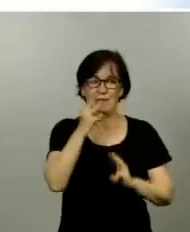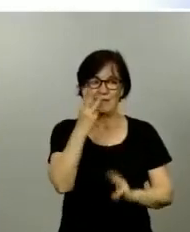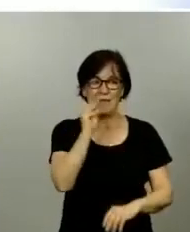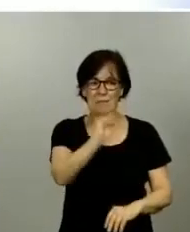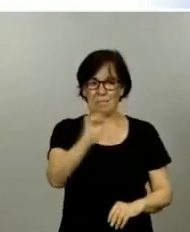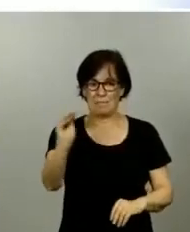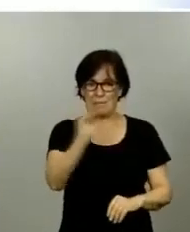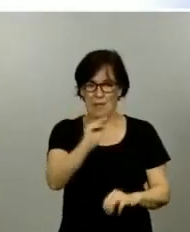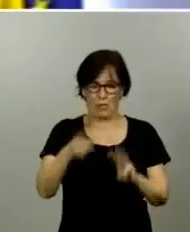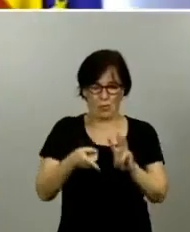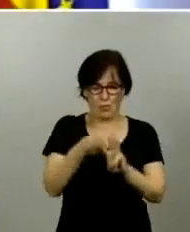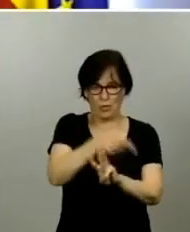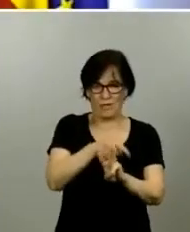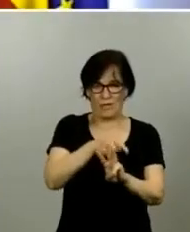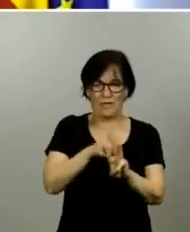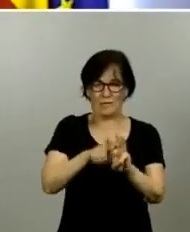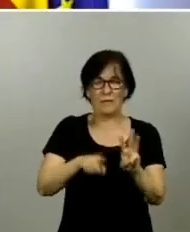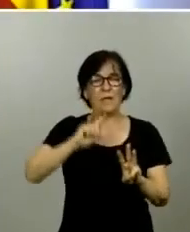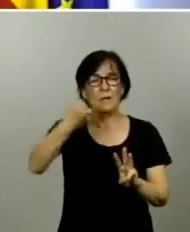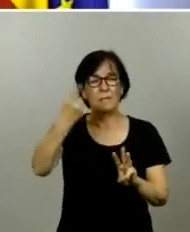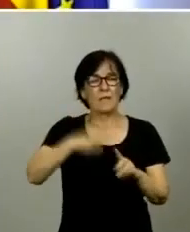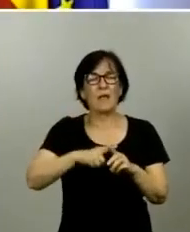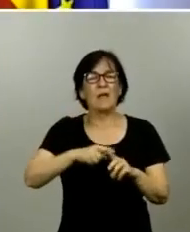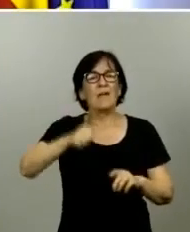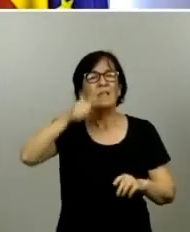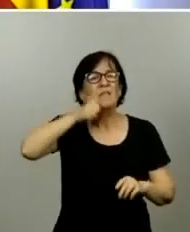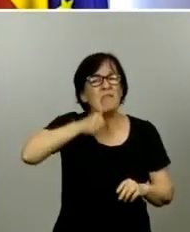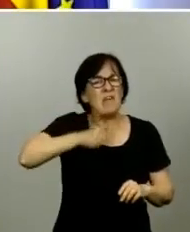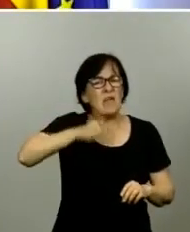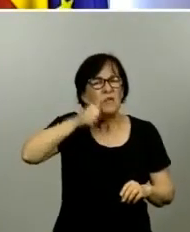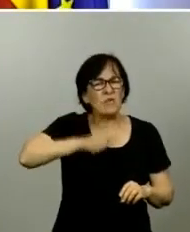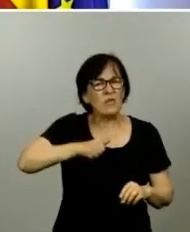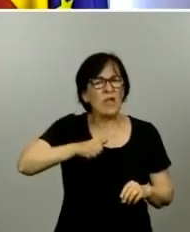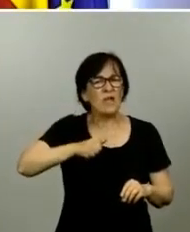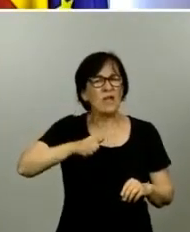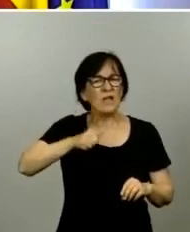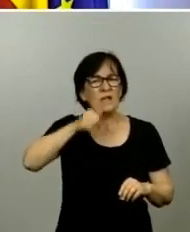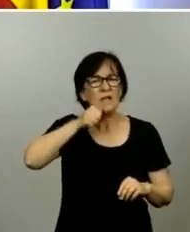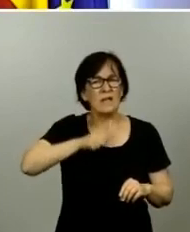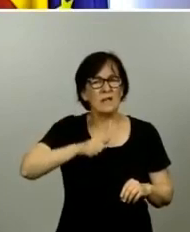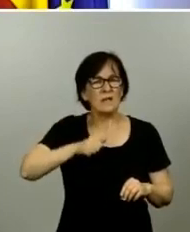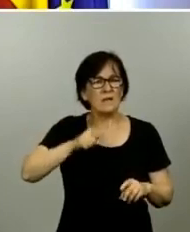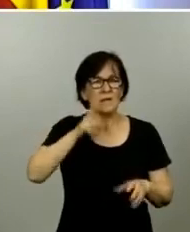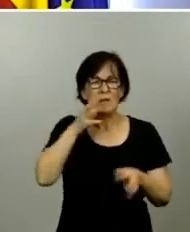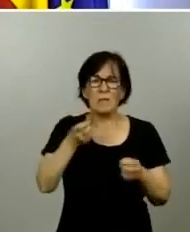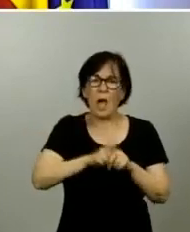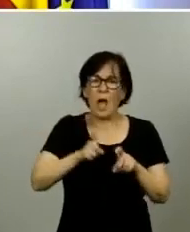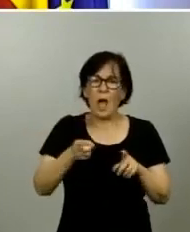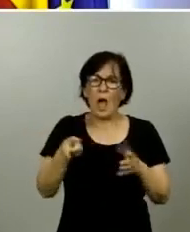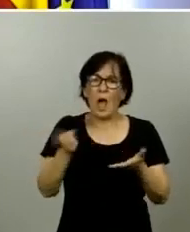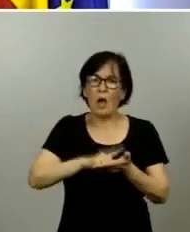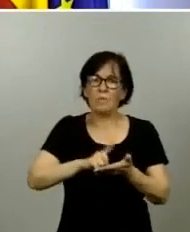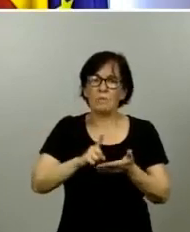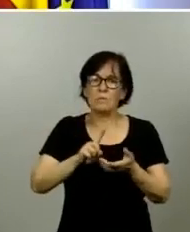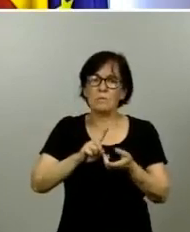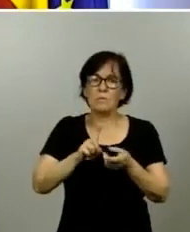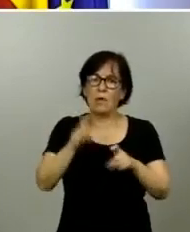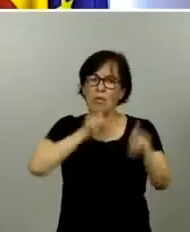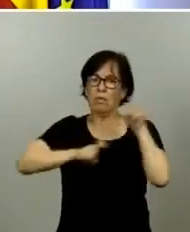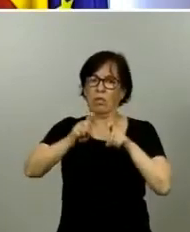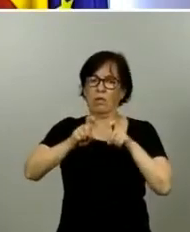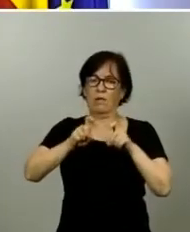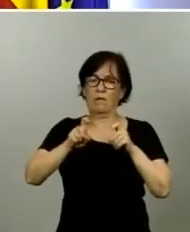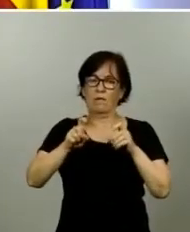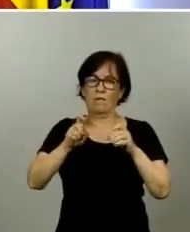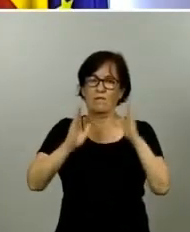La primera, le pregunto sobre Ceuta, ministro. La ciudad autónoma va a retroceder de fase. Hay otras comunidades